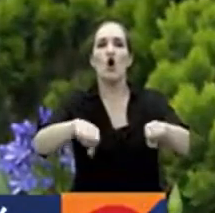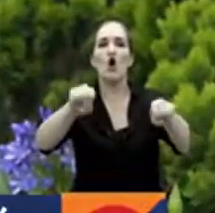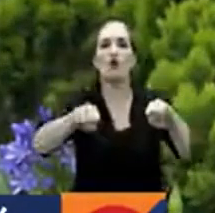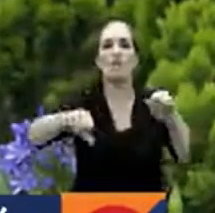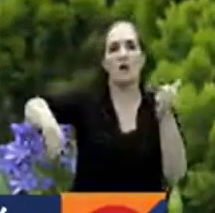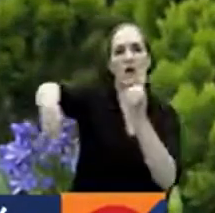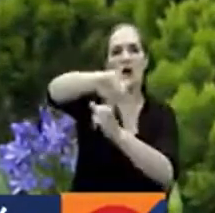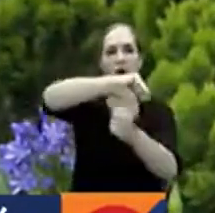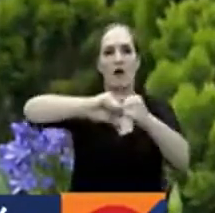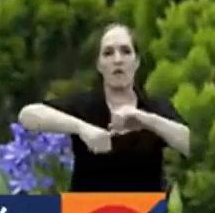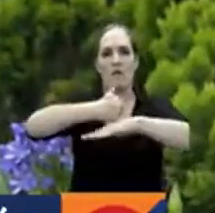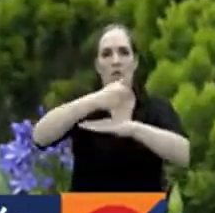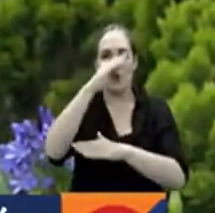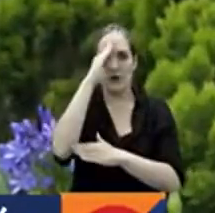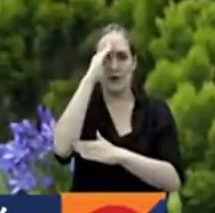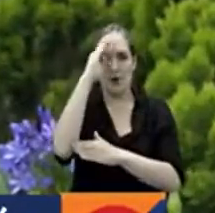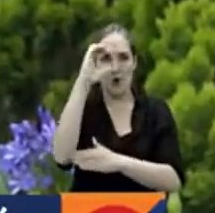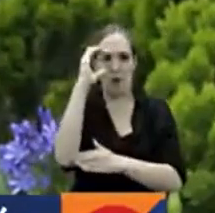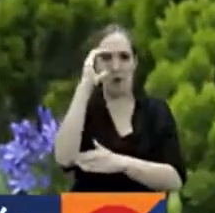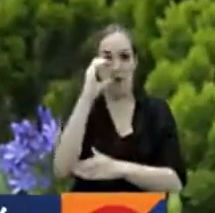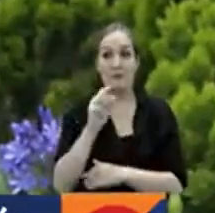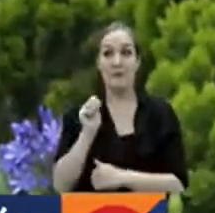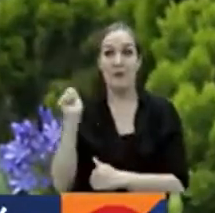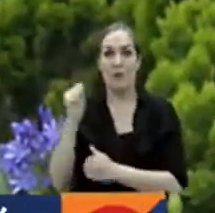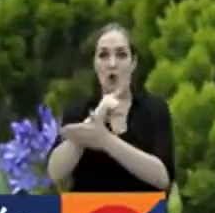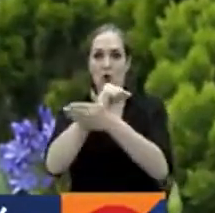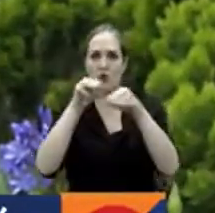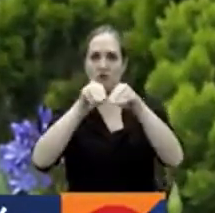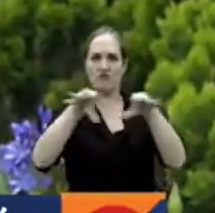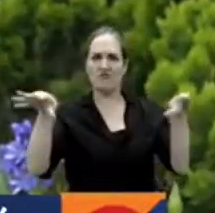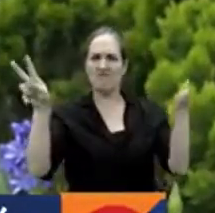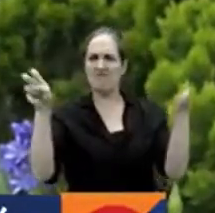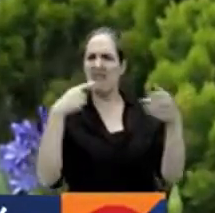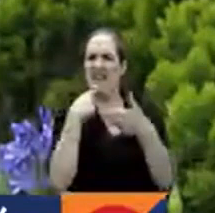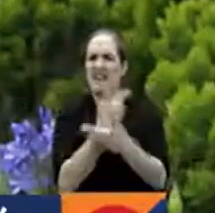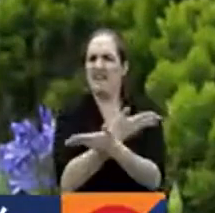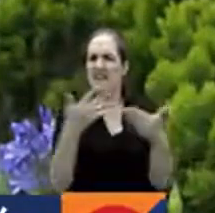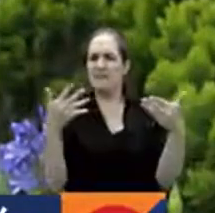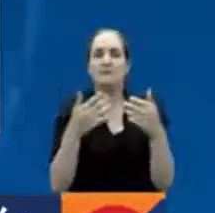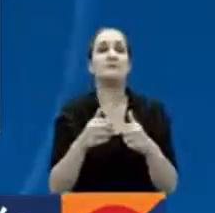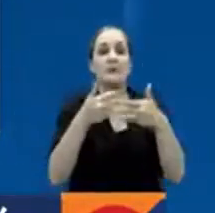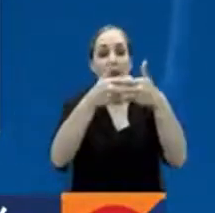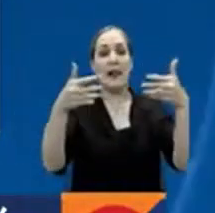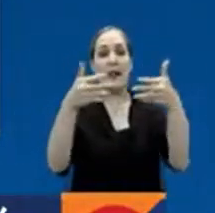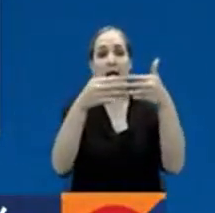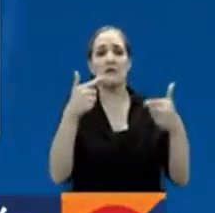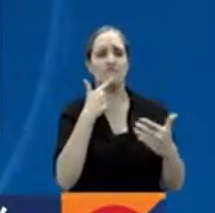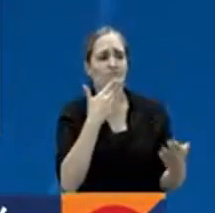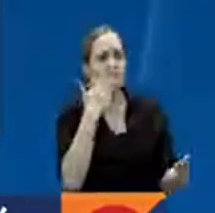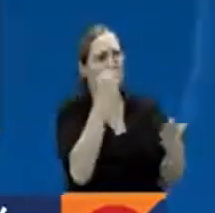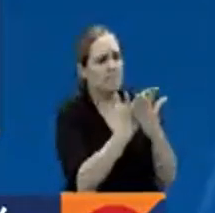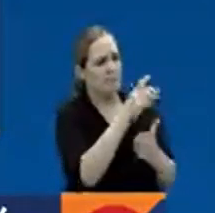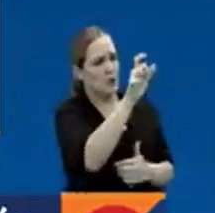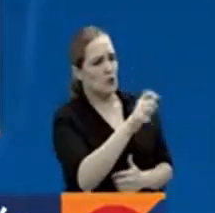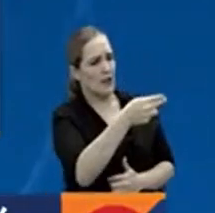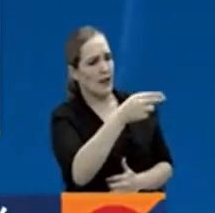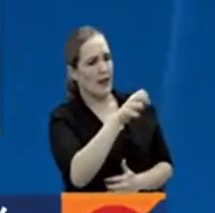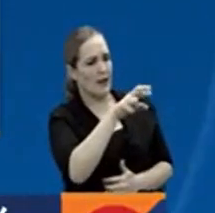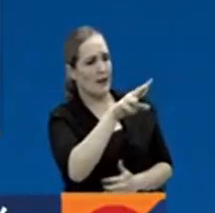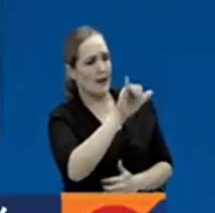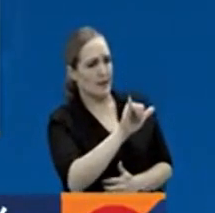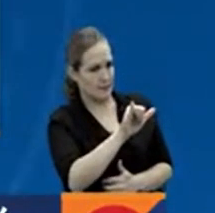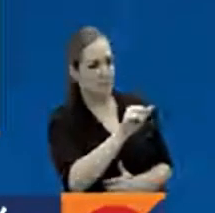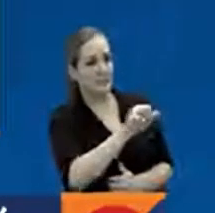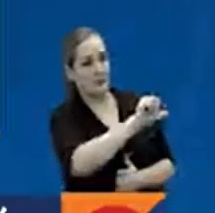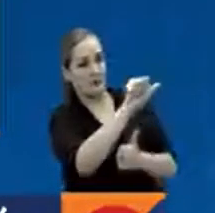noticia. Y aseguró a través de su cuenta de Twitter, dos puntos, abro comillas. Agradezco el ardo trabajo del general Henry Zanabria y la